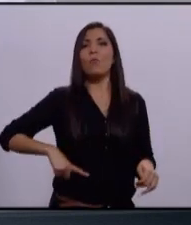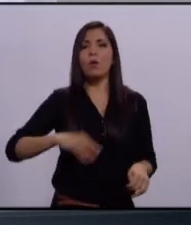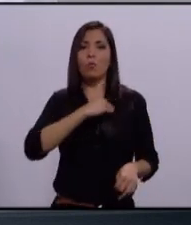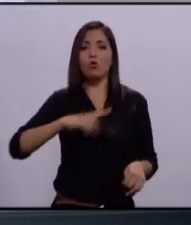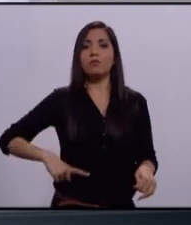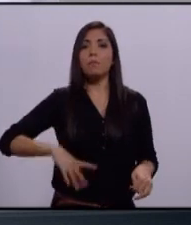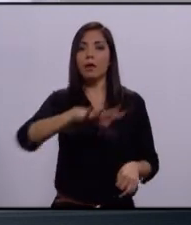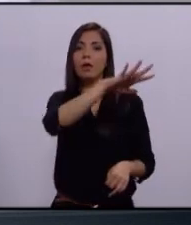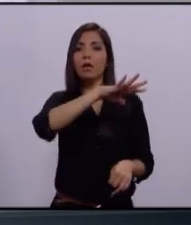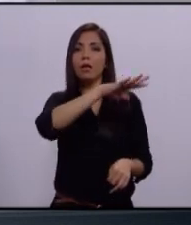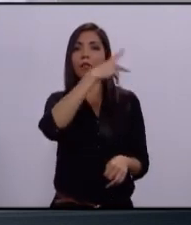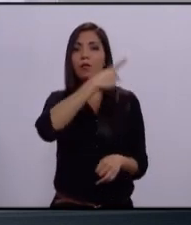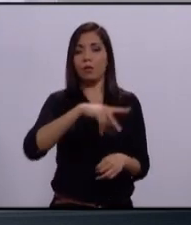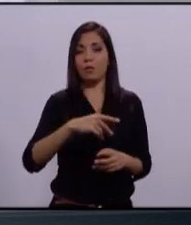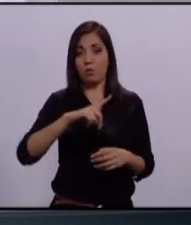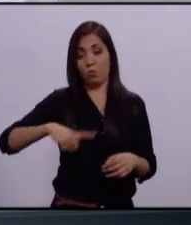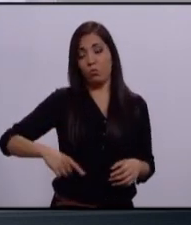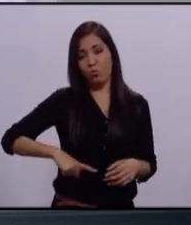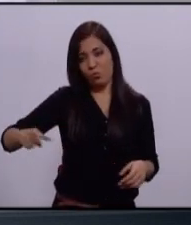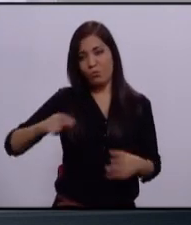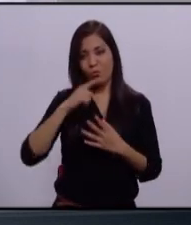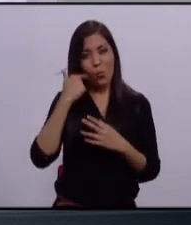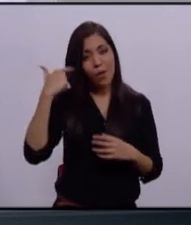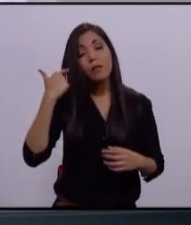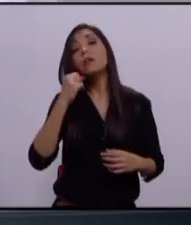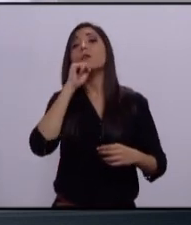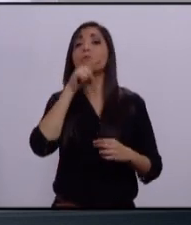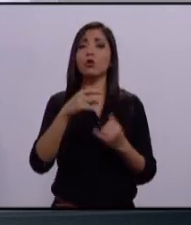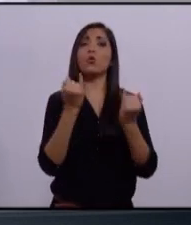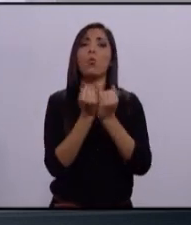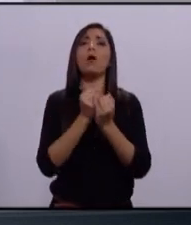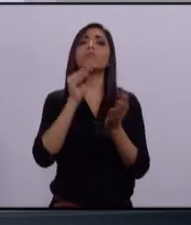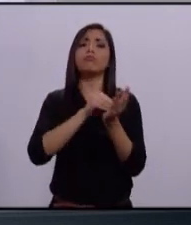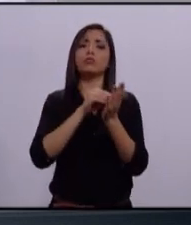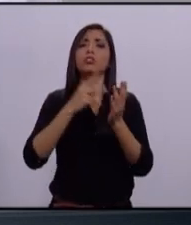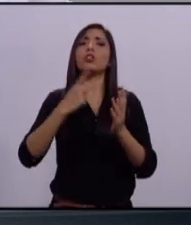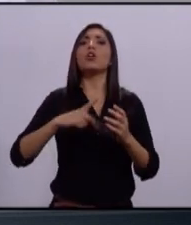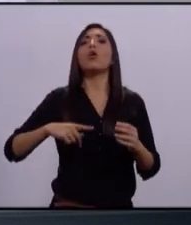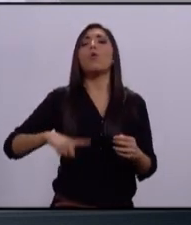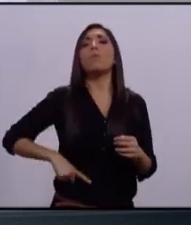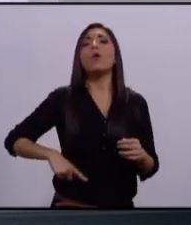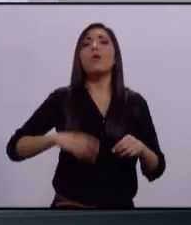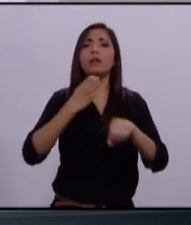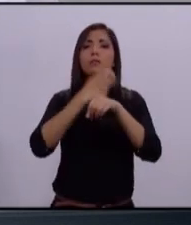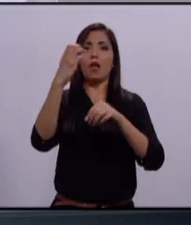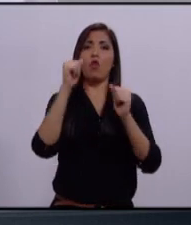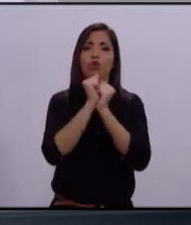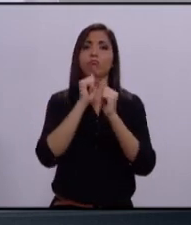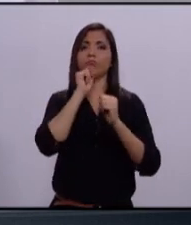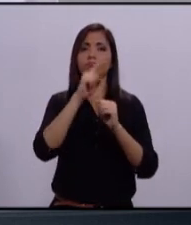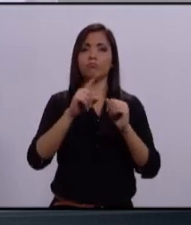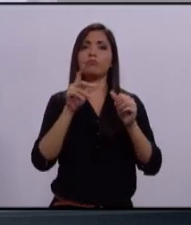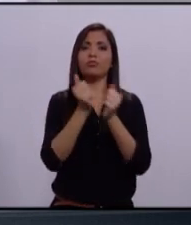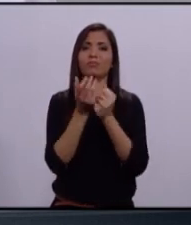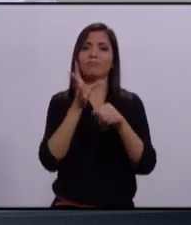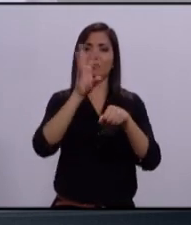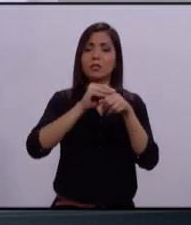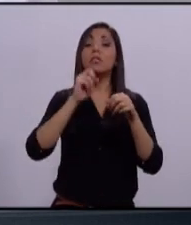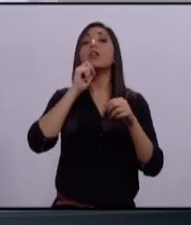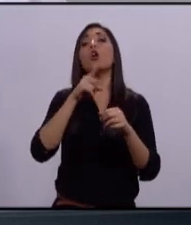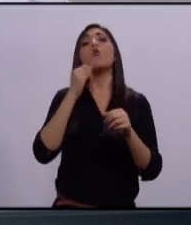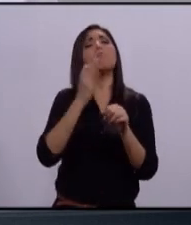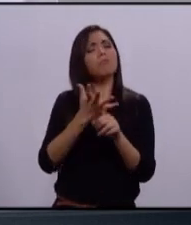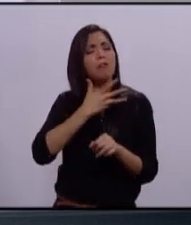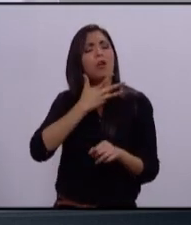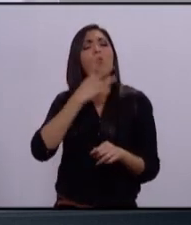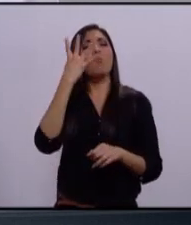Guadalajara. Y actualmente coordinador especializado del gobierno del estado con licencia. Soy premio a la gestión pública durante cuatro años